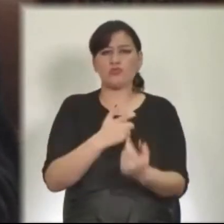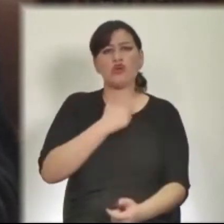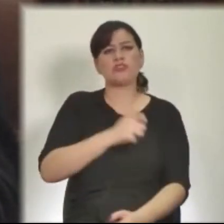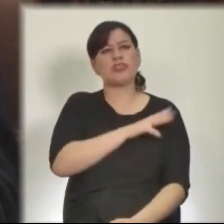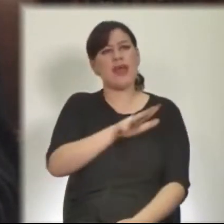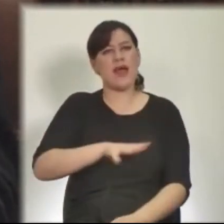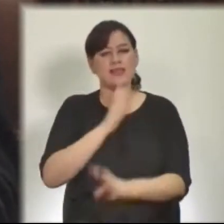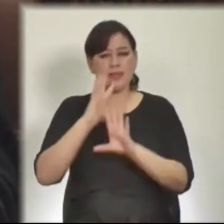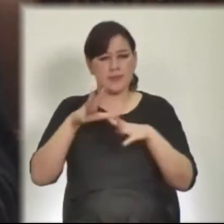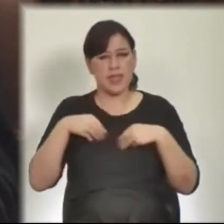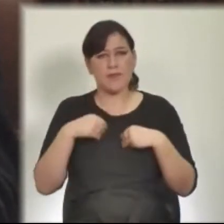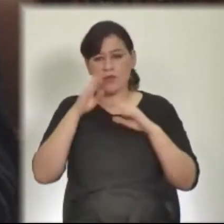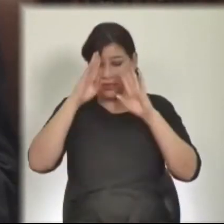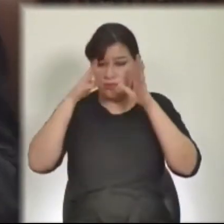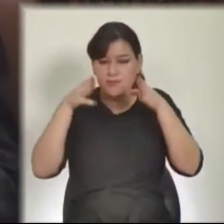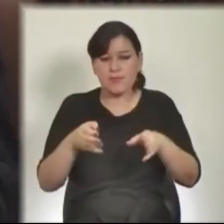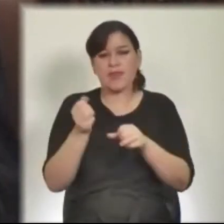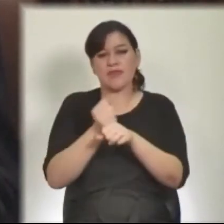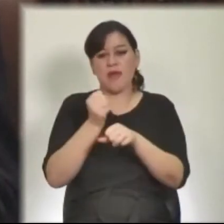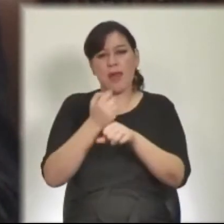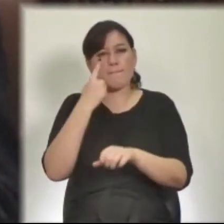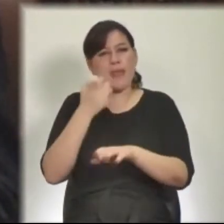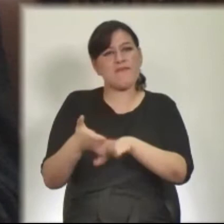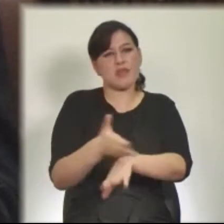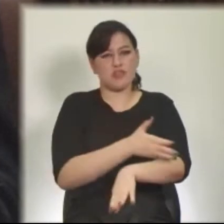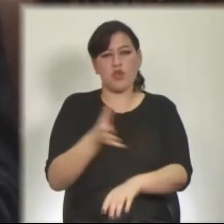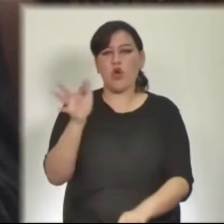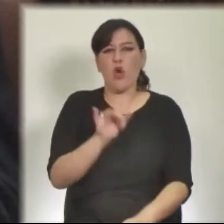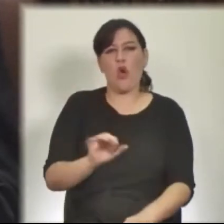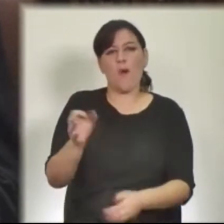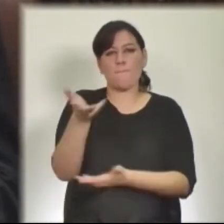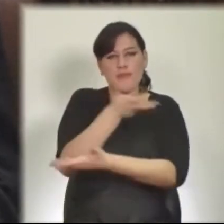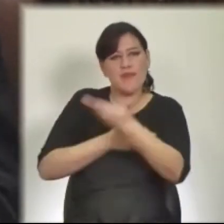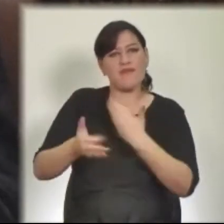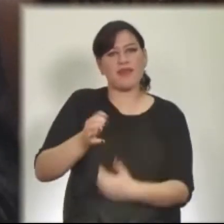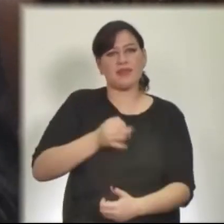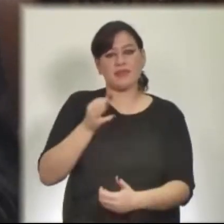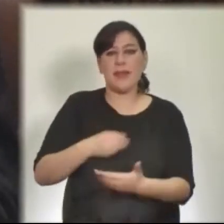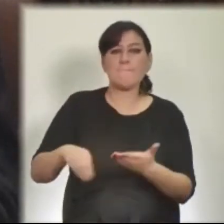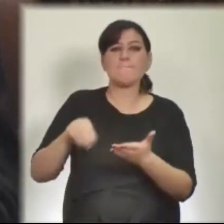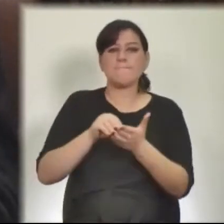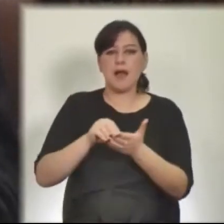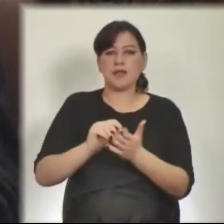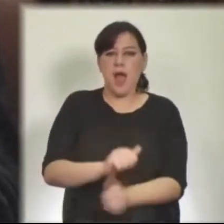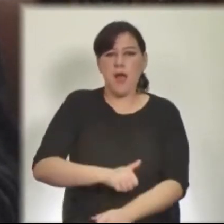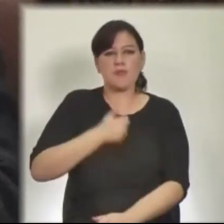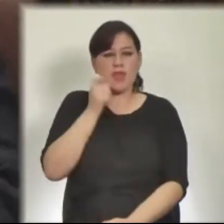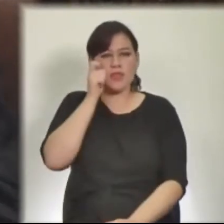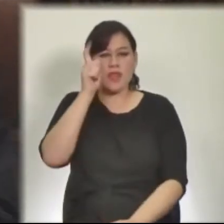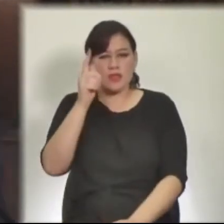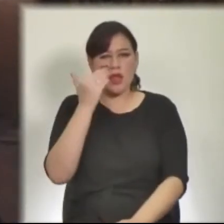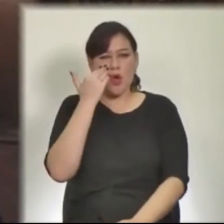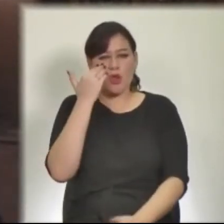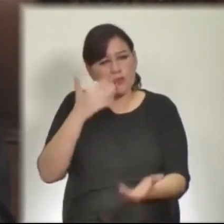que trabaja en la prevención, la convivencia y el uso de la inteligencia y el conocimiento, y por